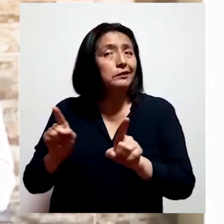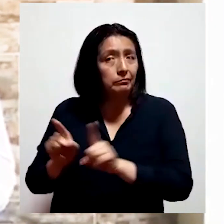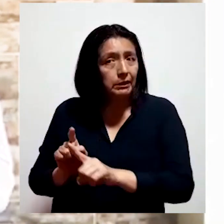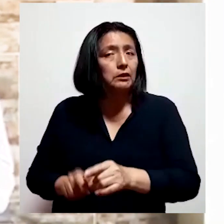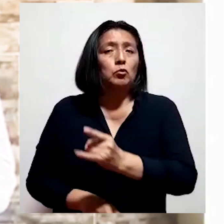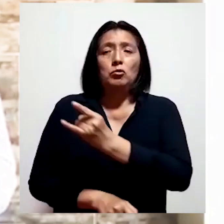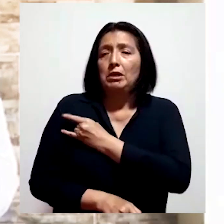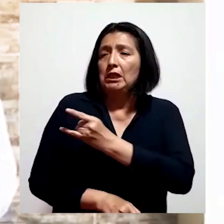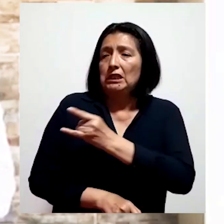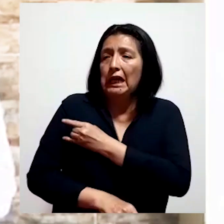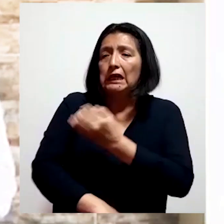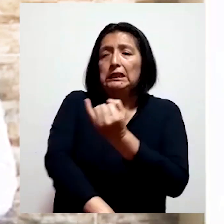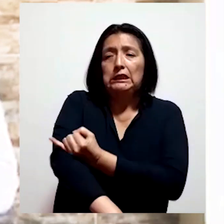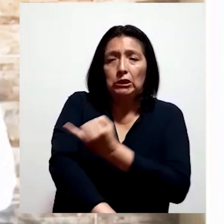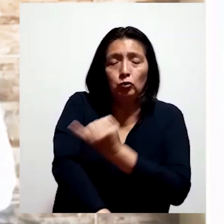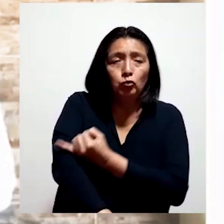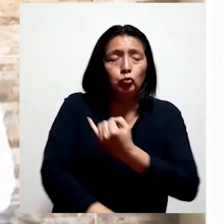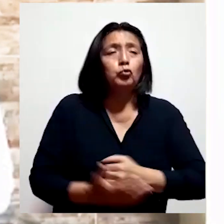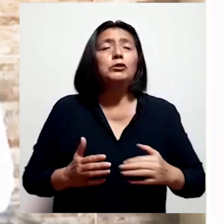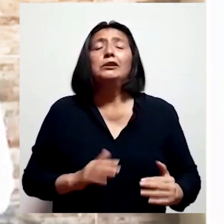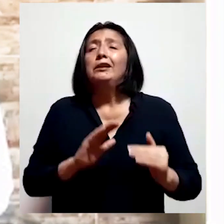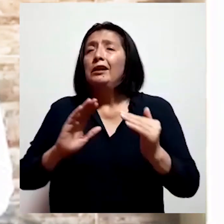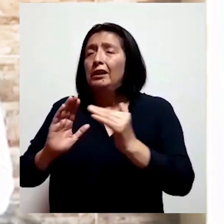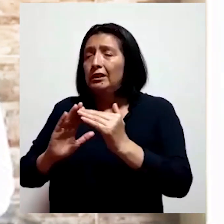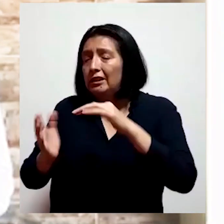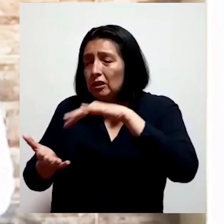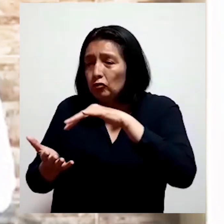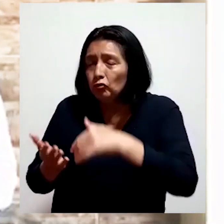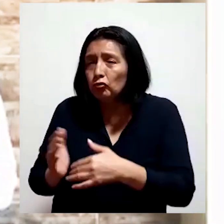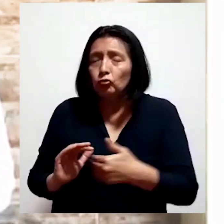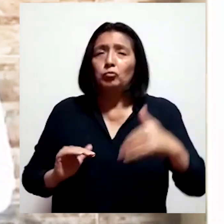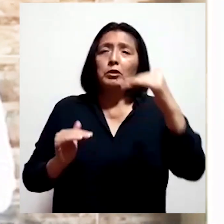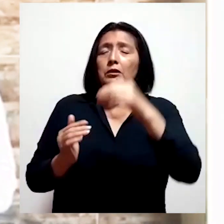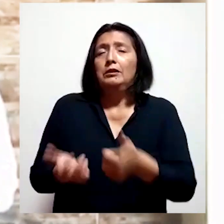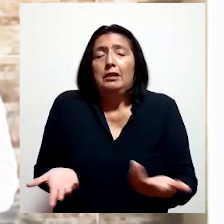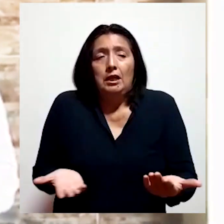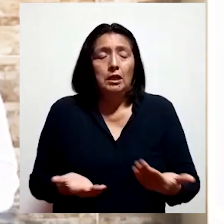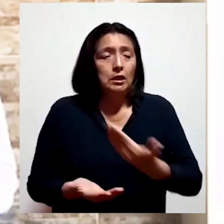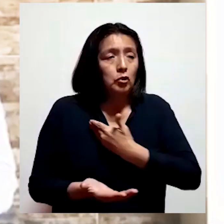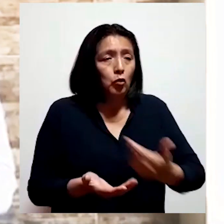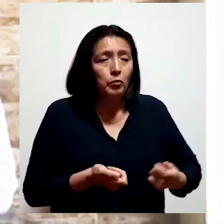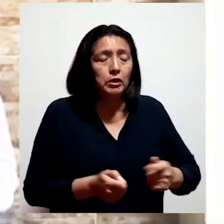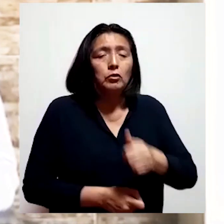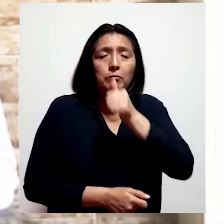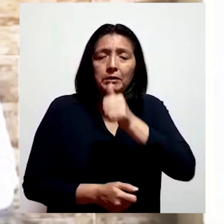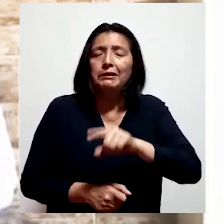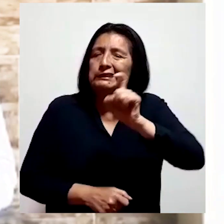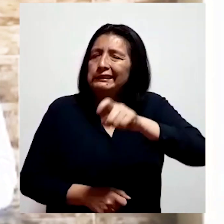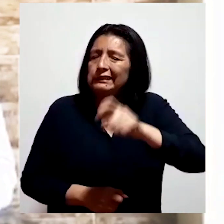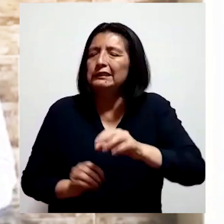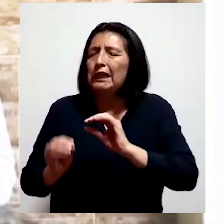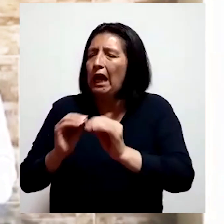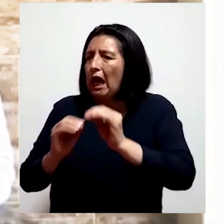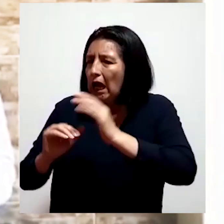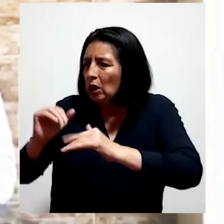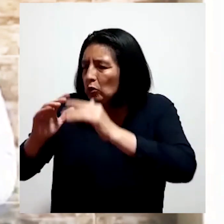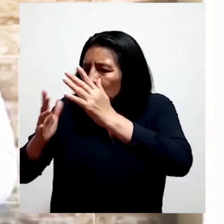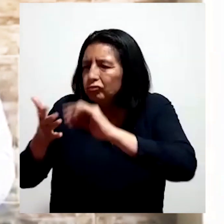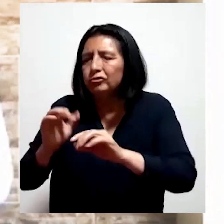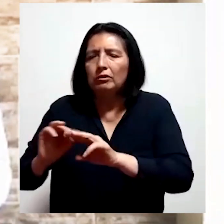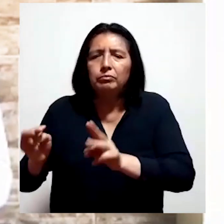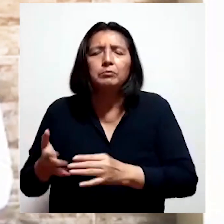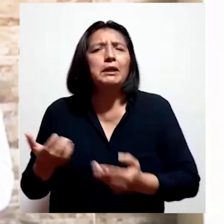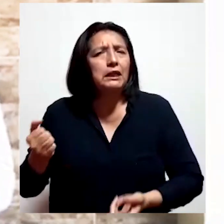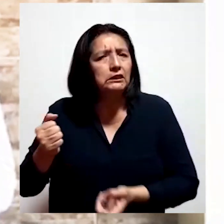Además, también las universidades, institutos y escuelas superiores públicos o privados realizarán los ajustes razonables